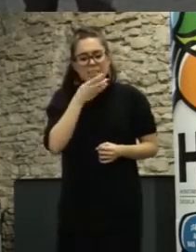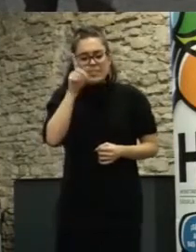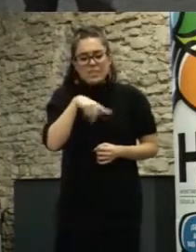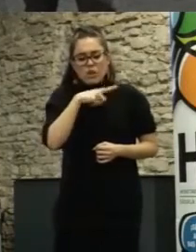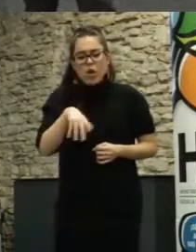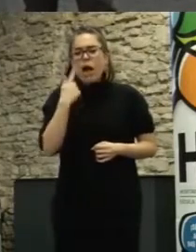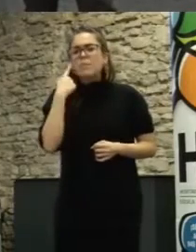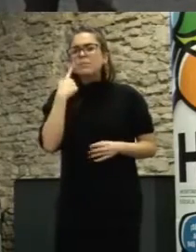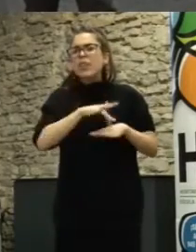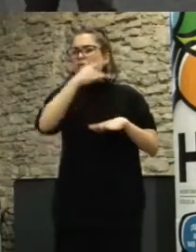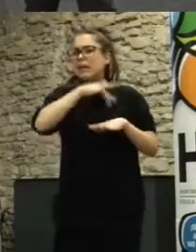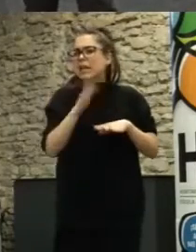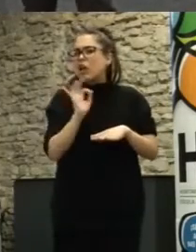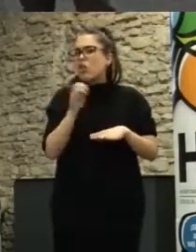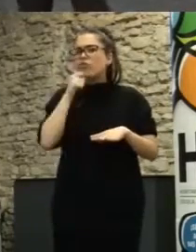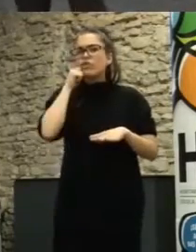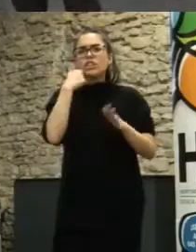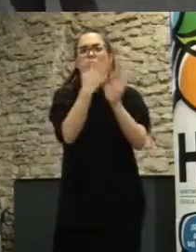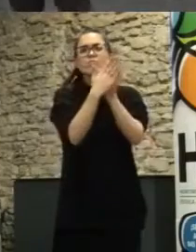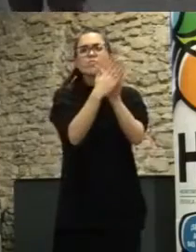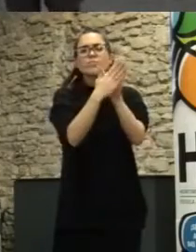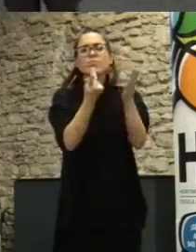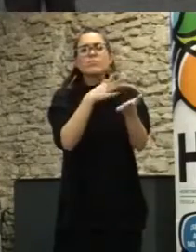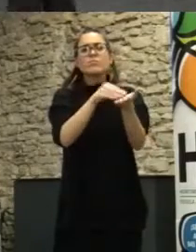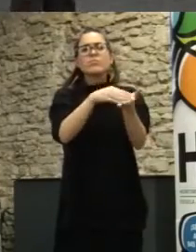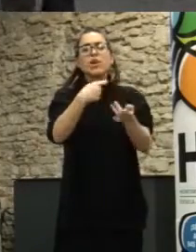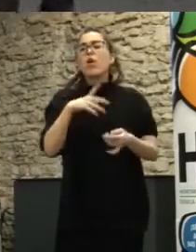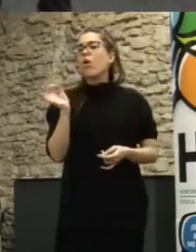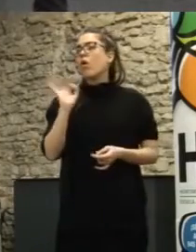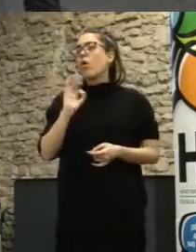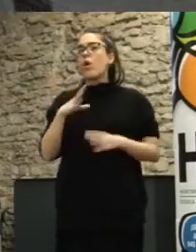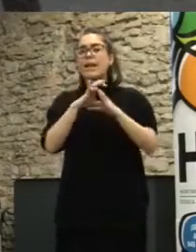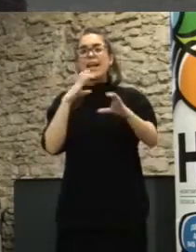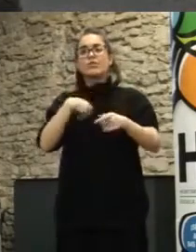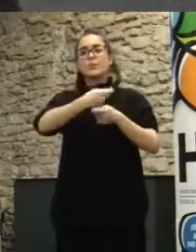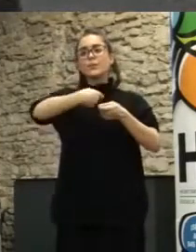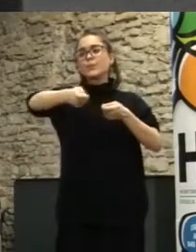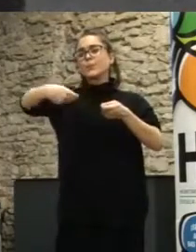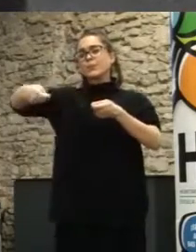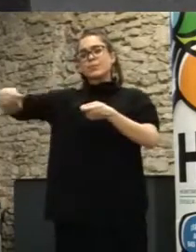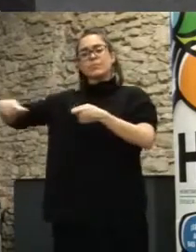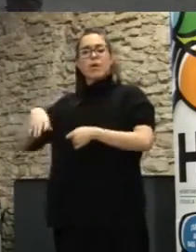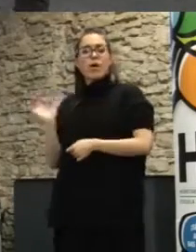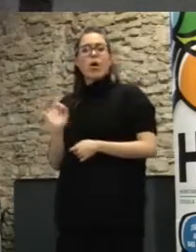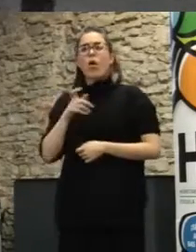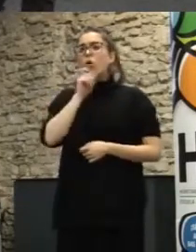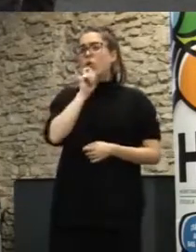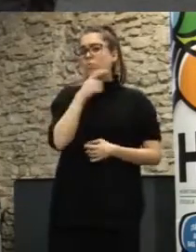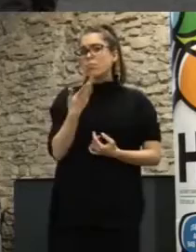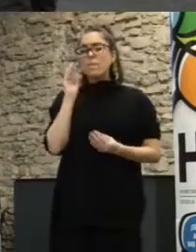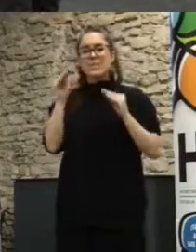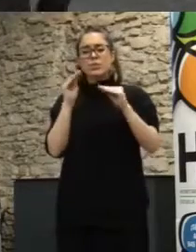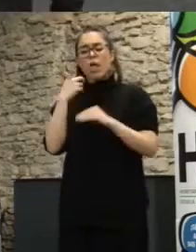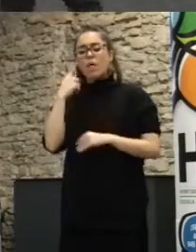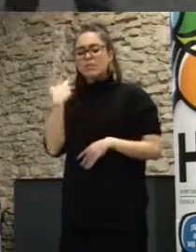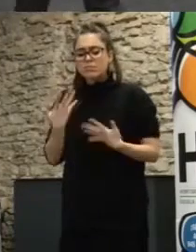es físico son vecinos que dan folletitos en la parada del autobús como comentaba Juan Carlos ¿esto cómo está funcionando? vamos a